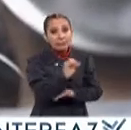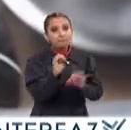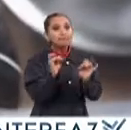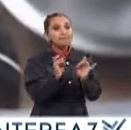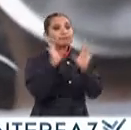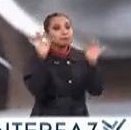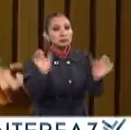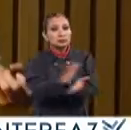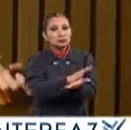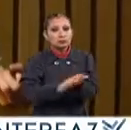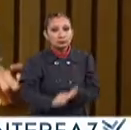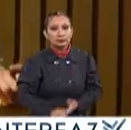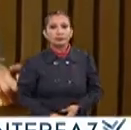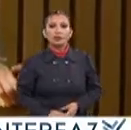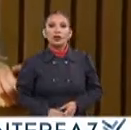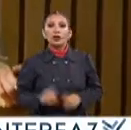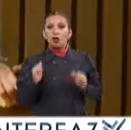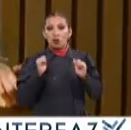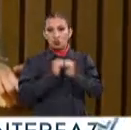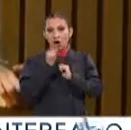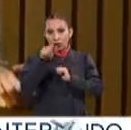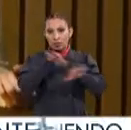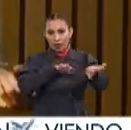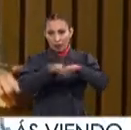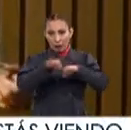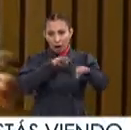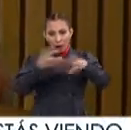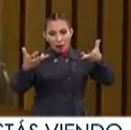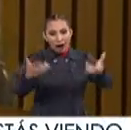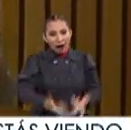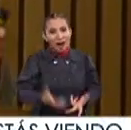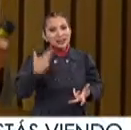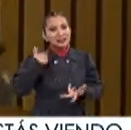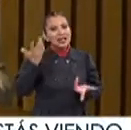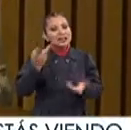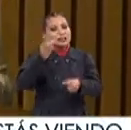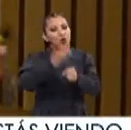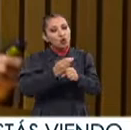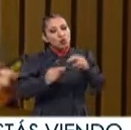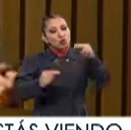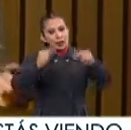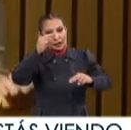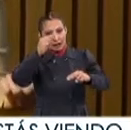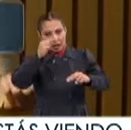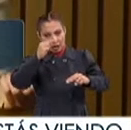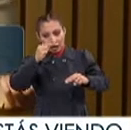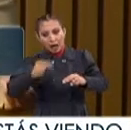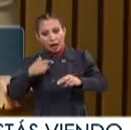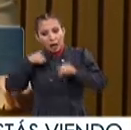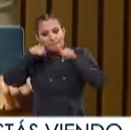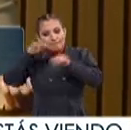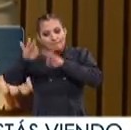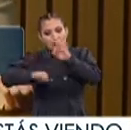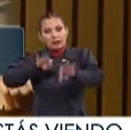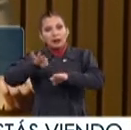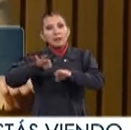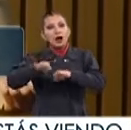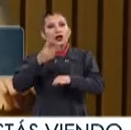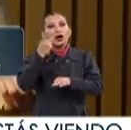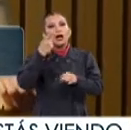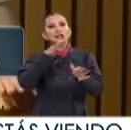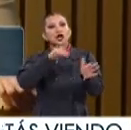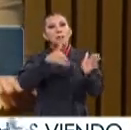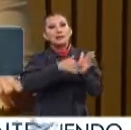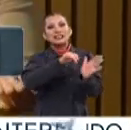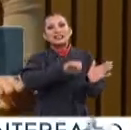situaciones de desastre A través del trabajo desarrollado también en el segundo nivel de atención Pudimos trabajar con más de 5